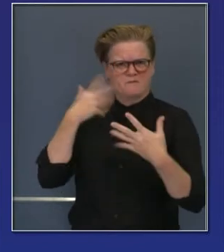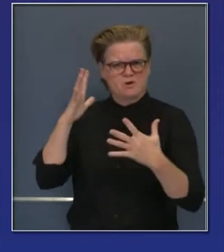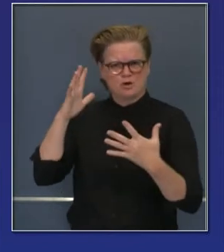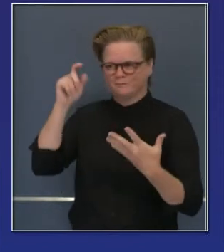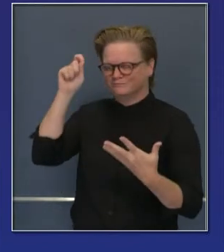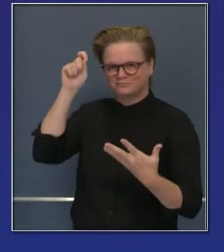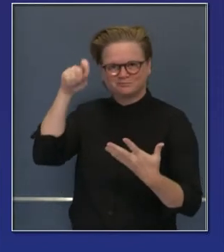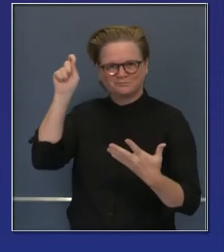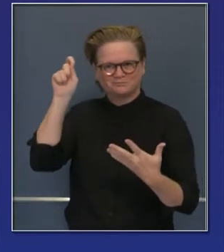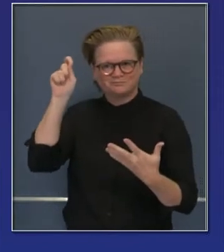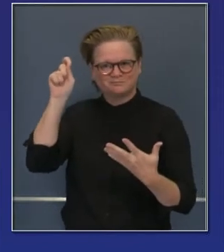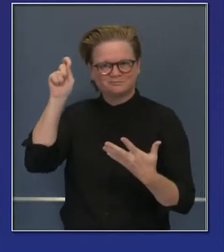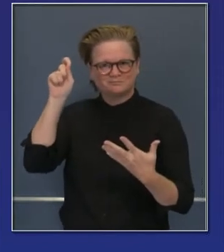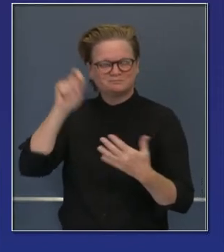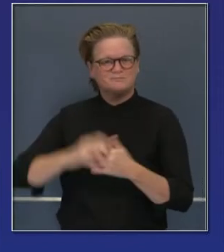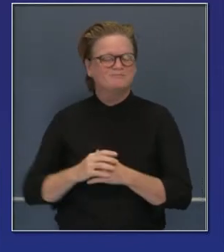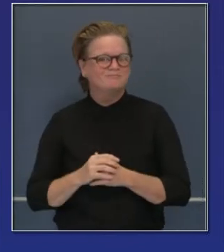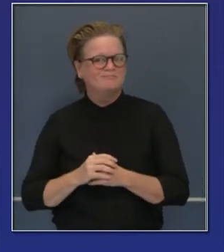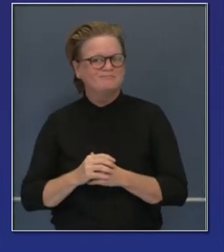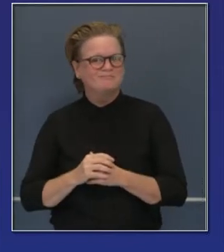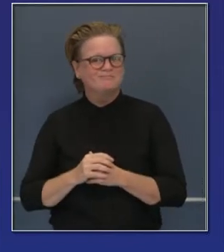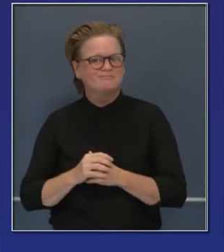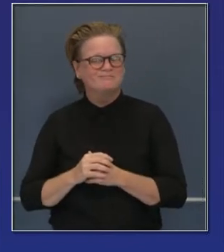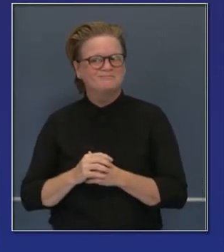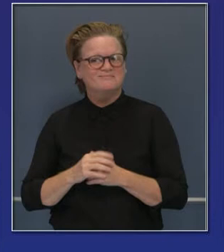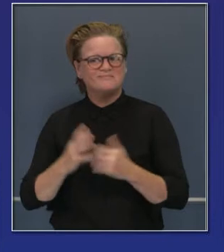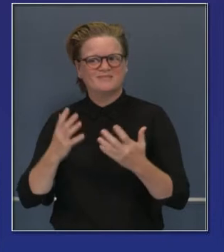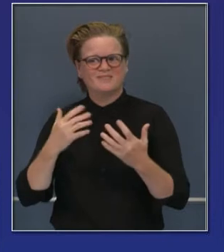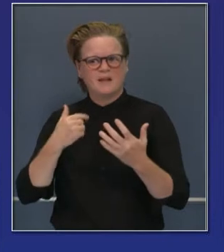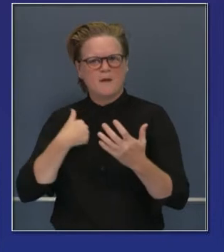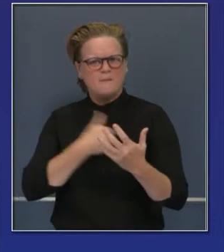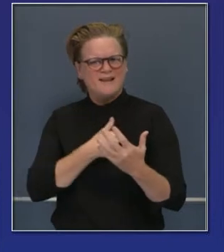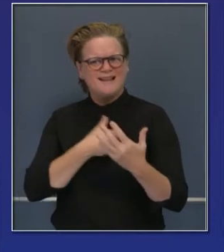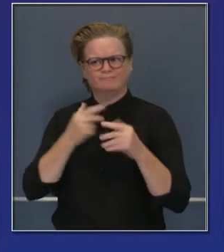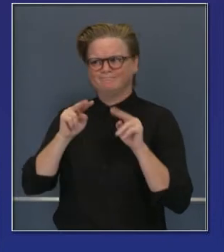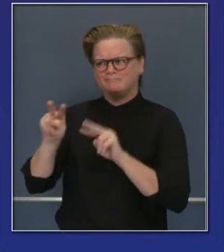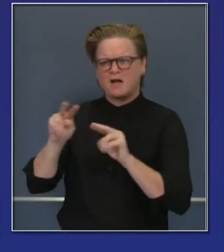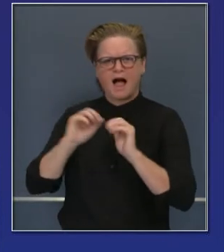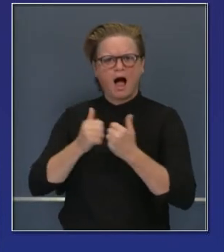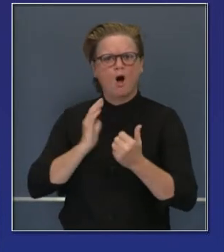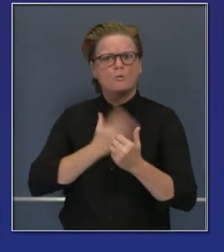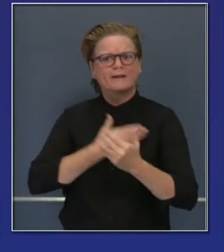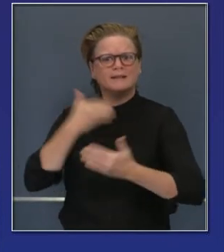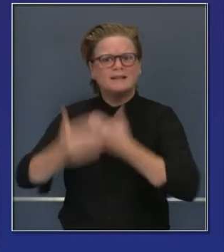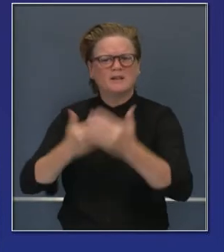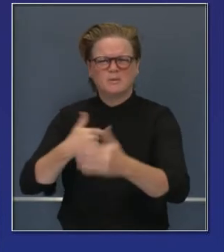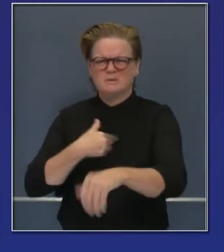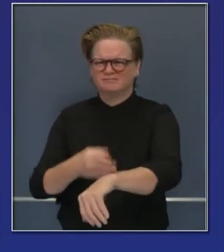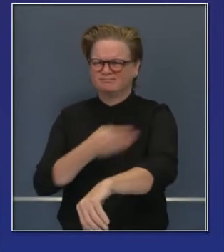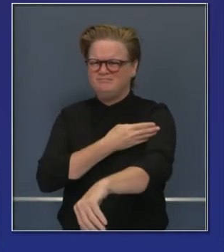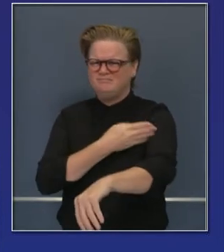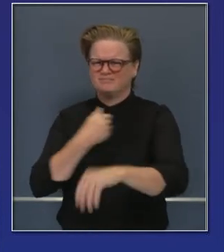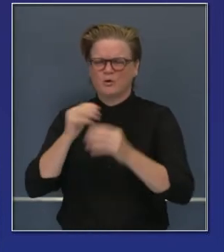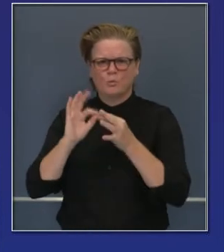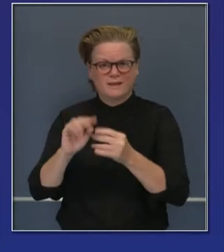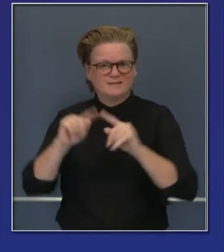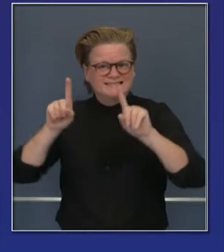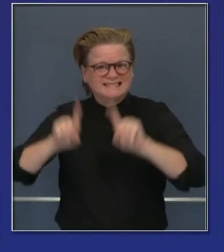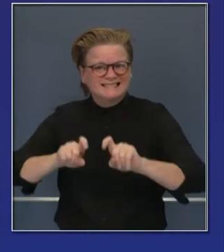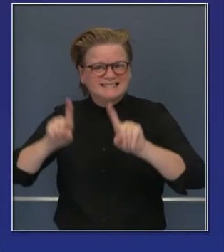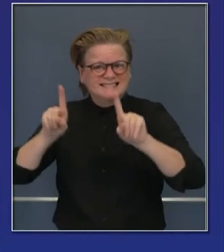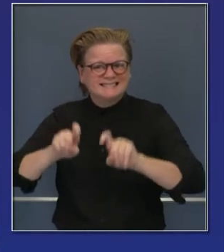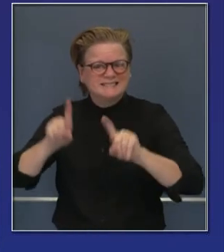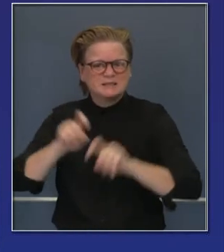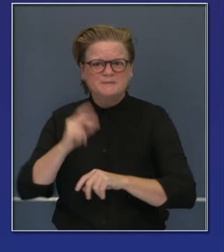representado en las 198,000 pruebas que se han llevado a cabo, en donde hemos visto una enorme mejora.